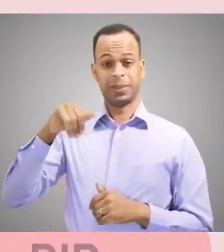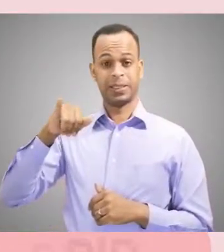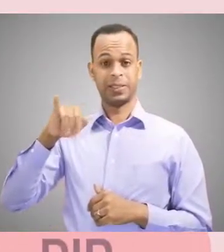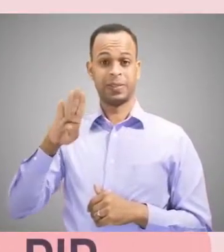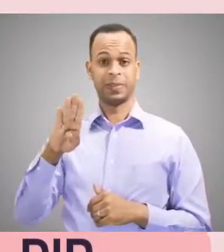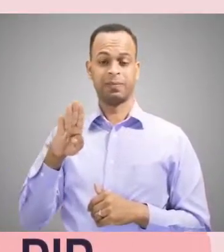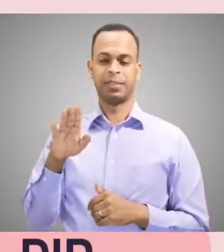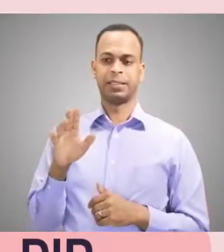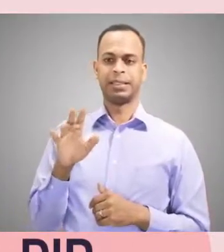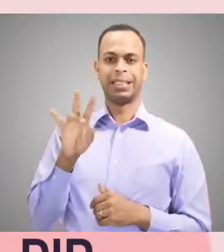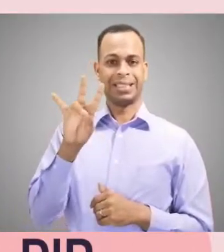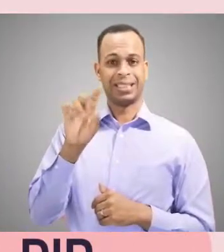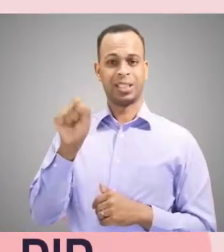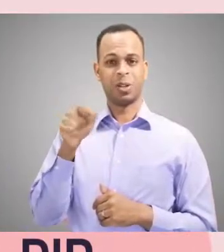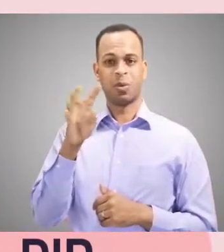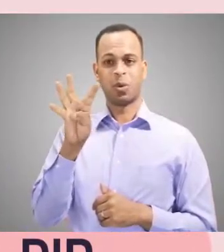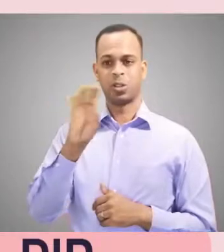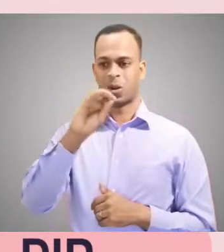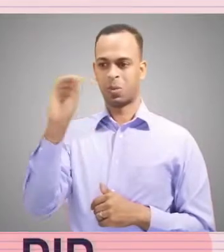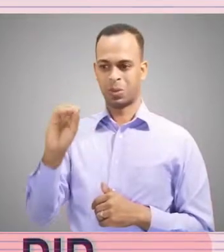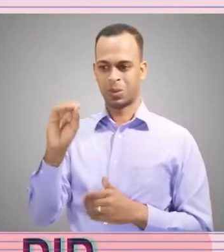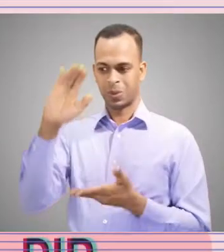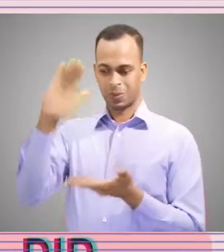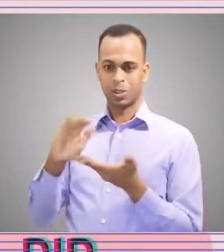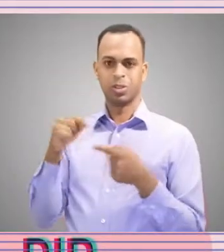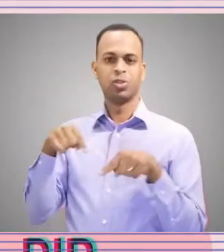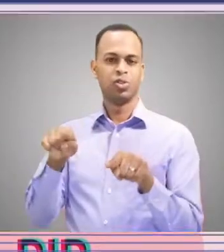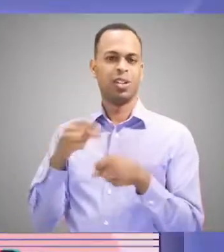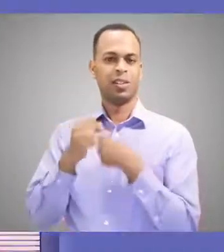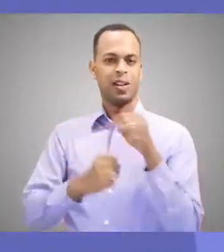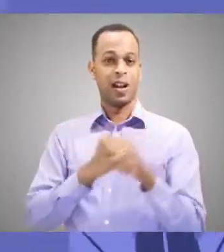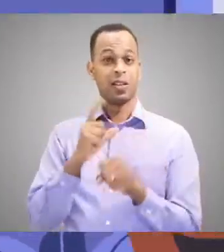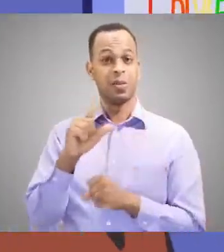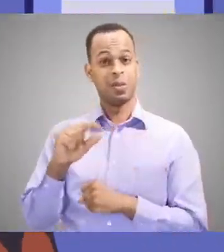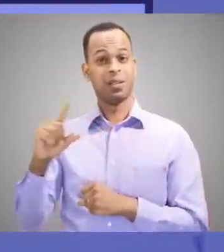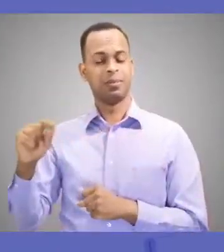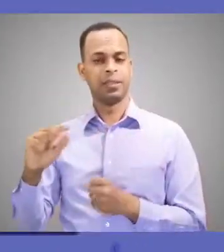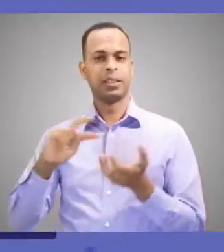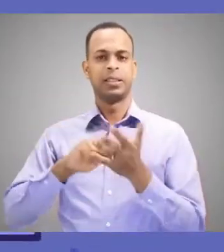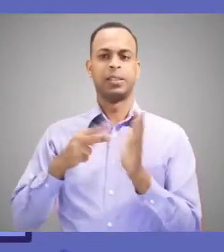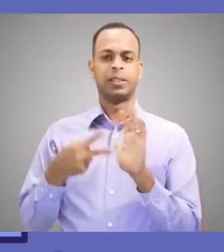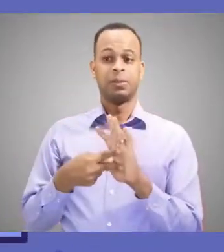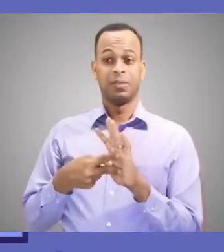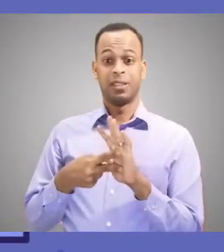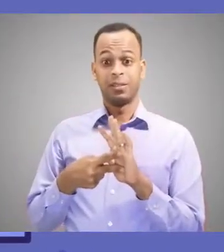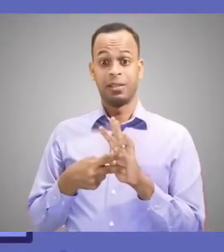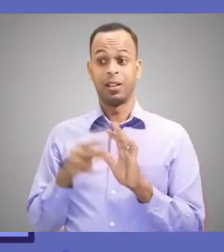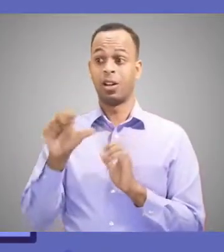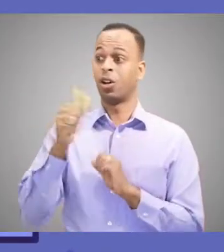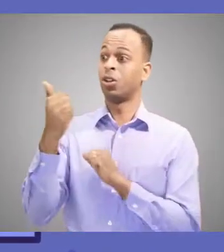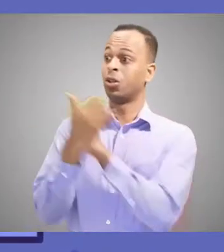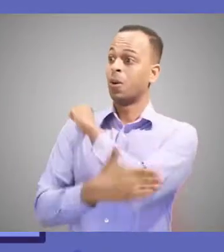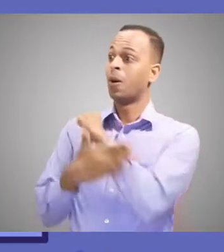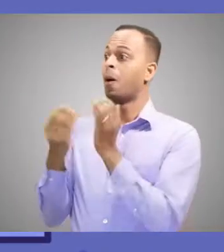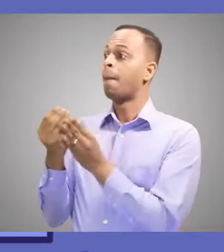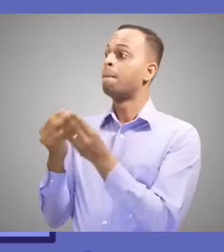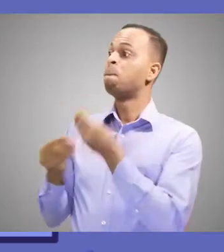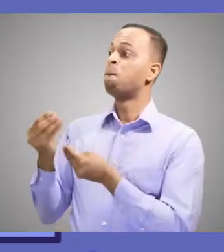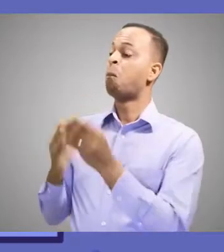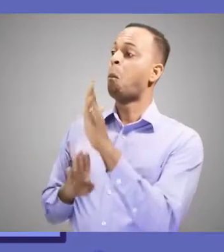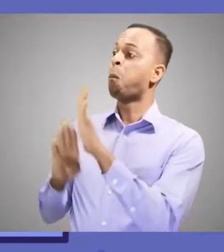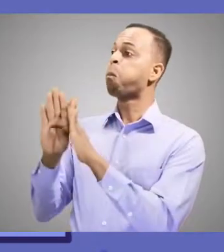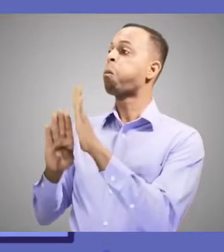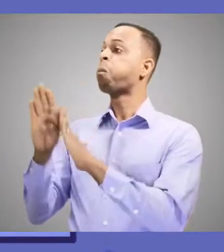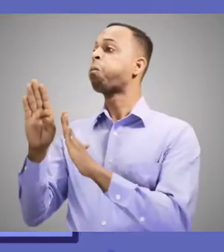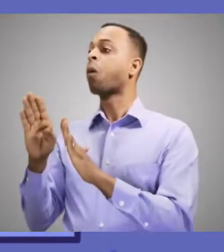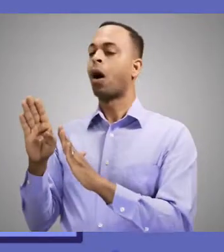región se contrajo en un 7,4% en 2020, lo que equivale a una contracción 50% mayor que